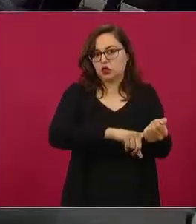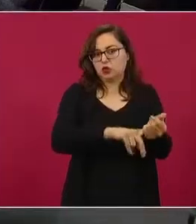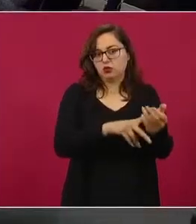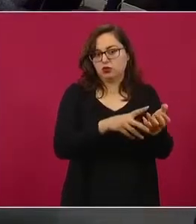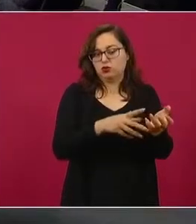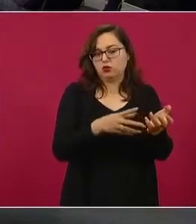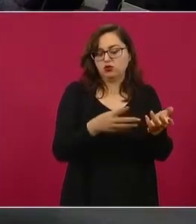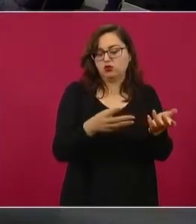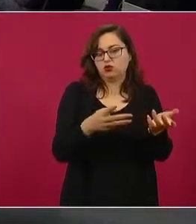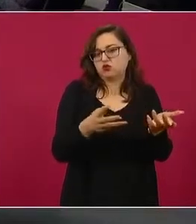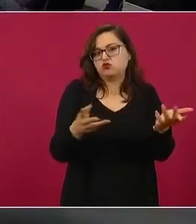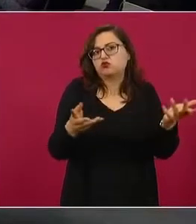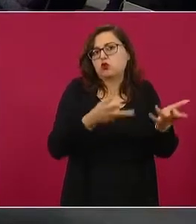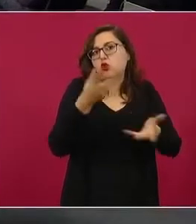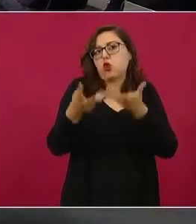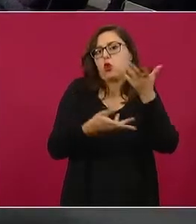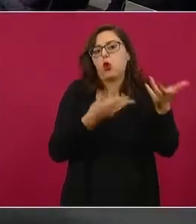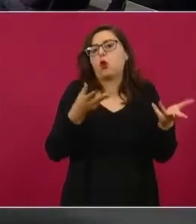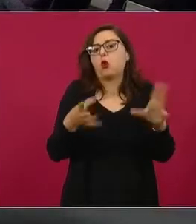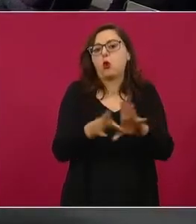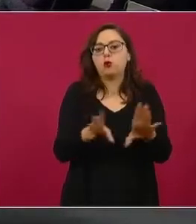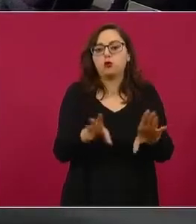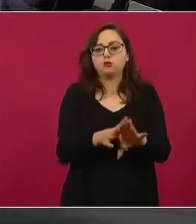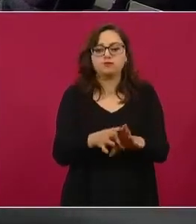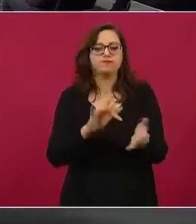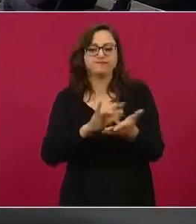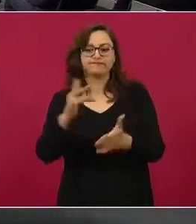Esa sería mi pregunta y le agradezco.